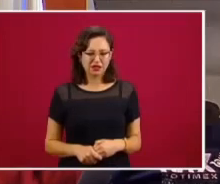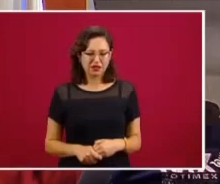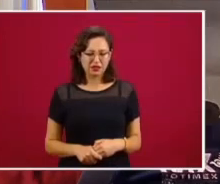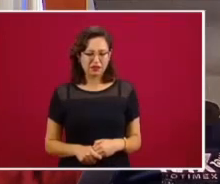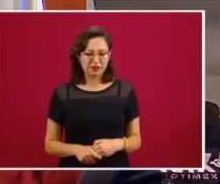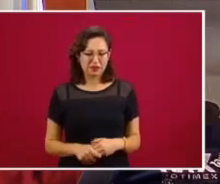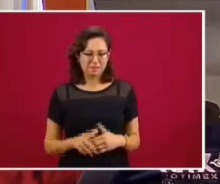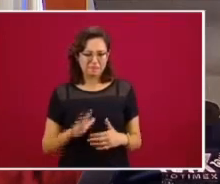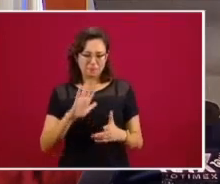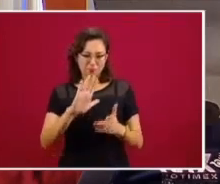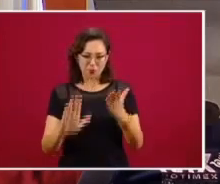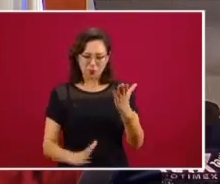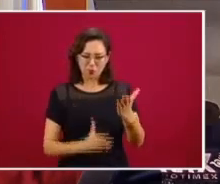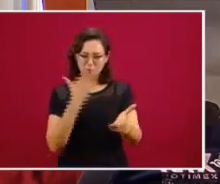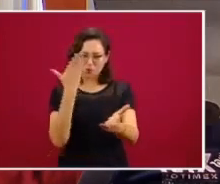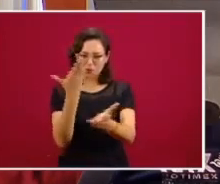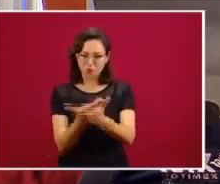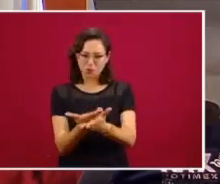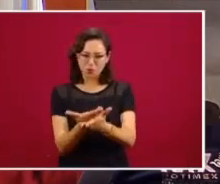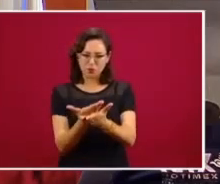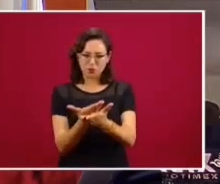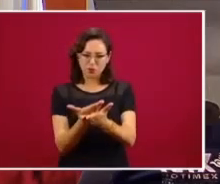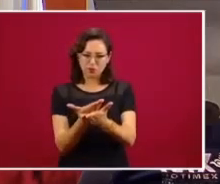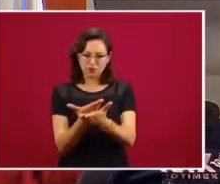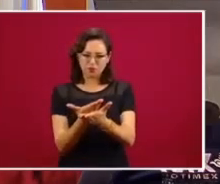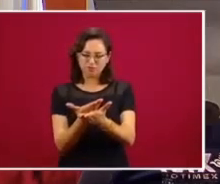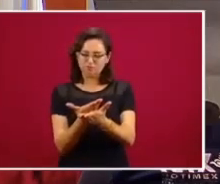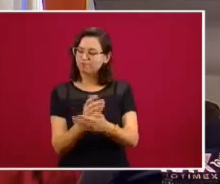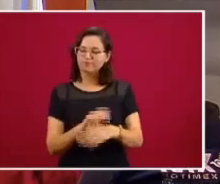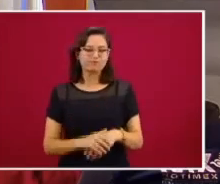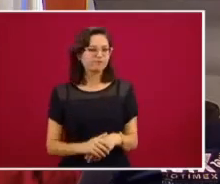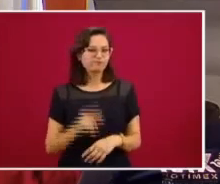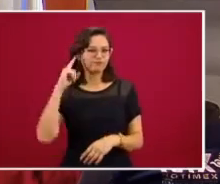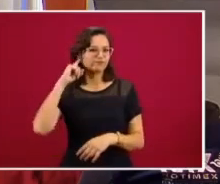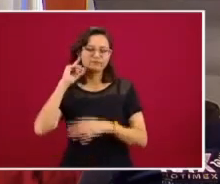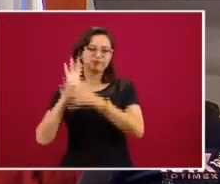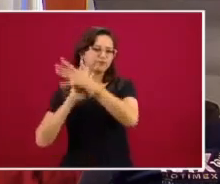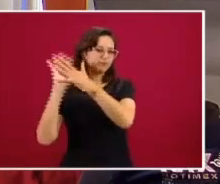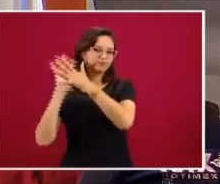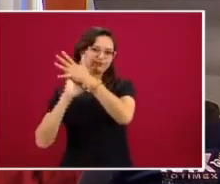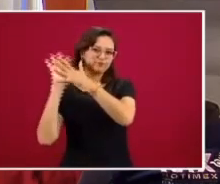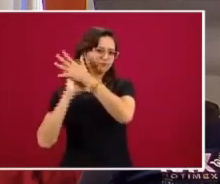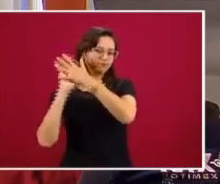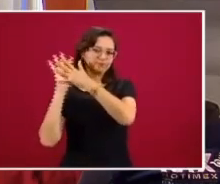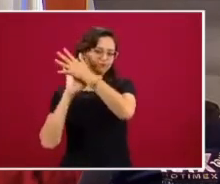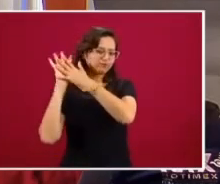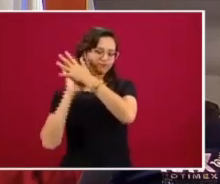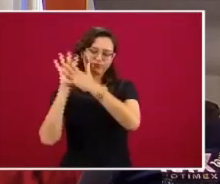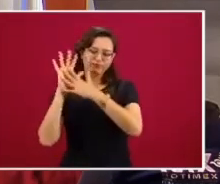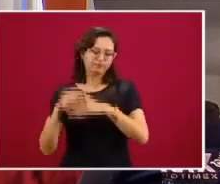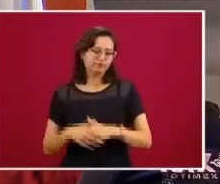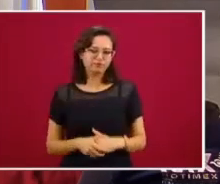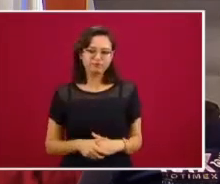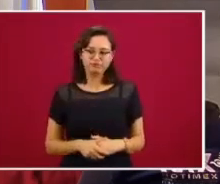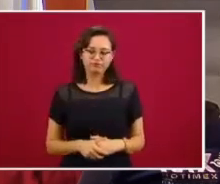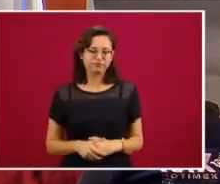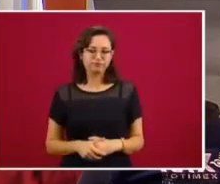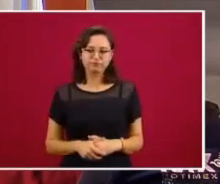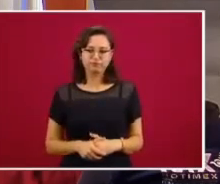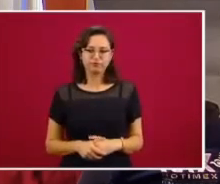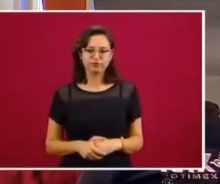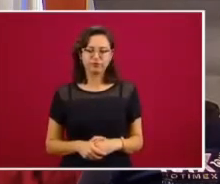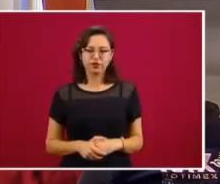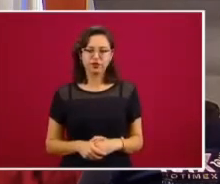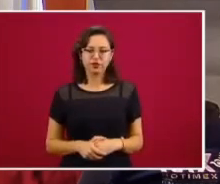que tiene la acción de su medio. Entonces, empezamos a